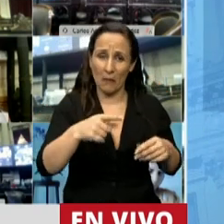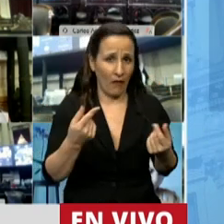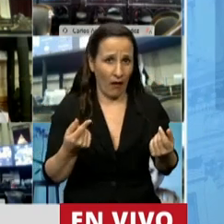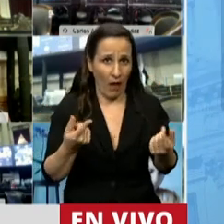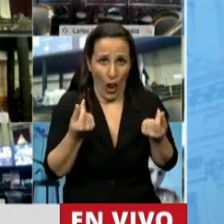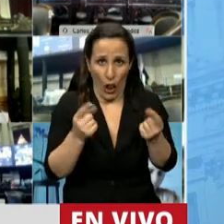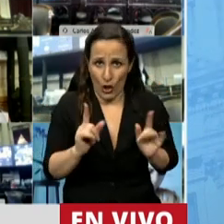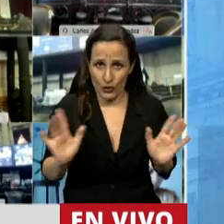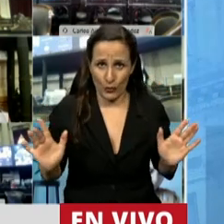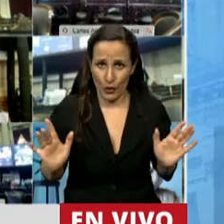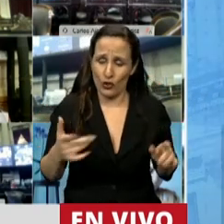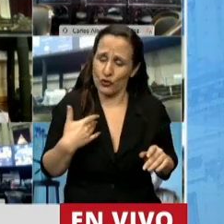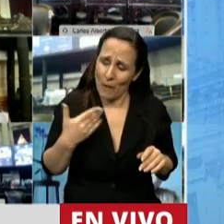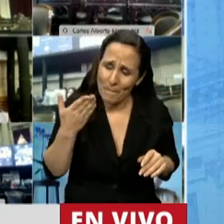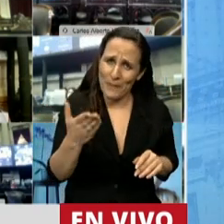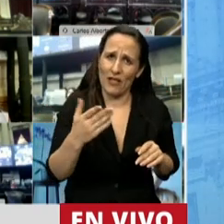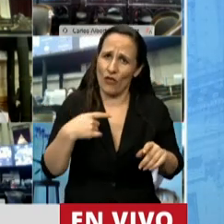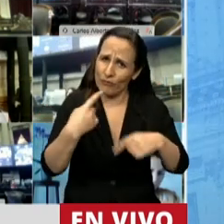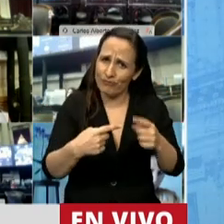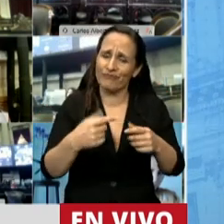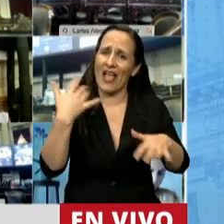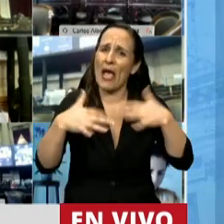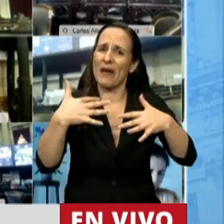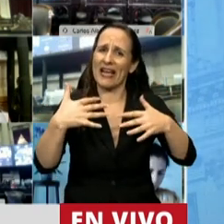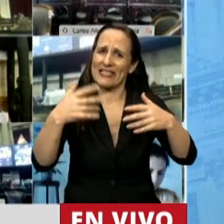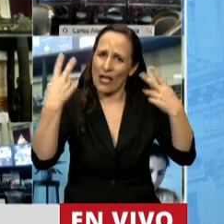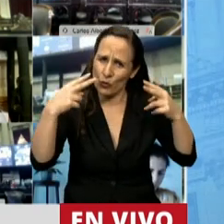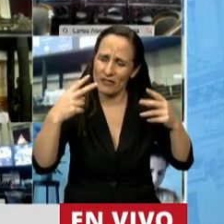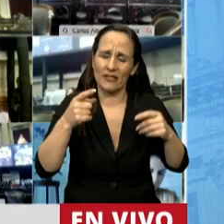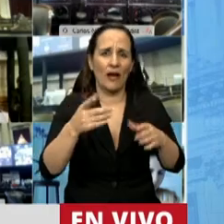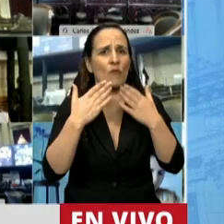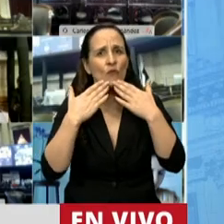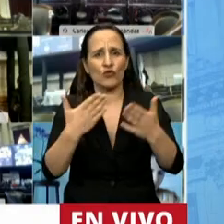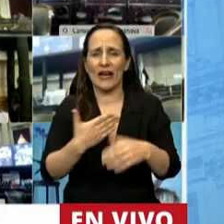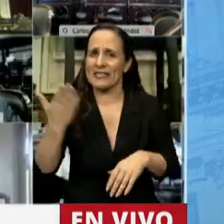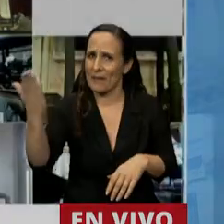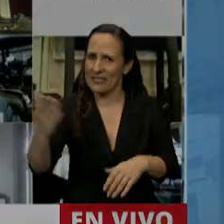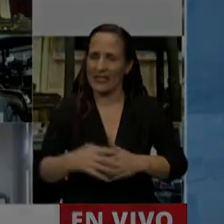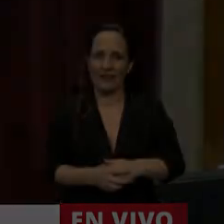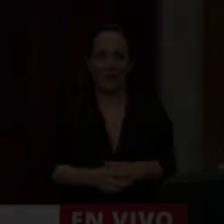pidiendo que trabajemos y tratemos la emergencia turística. Muchas gracias, señor presidente. Gracias, diputada.